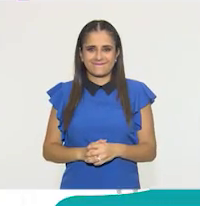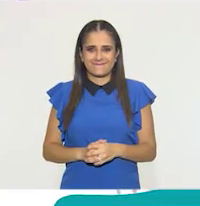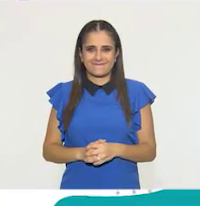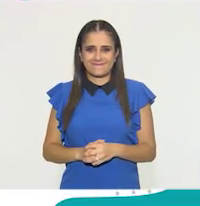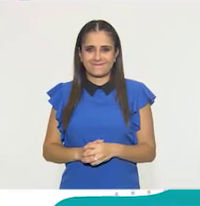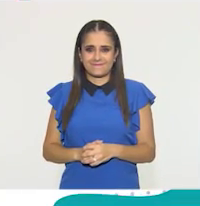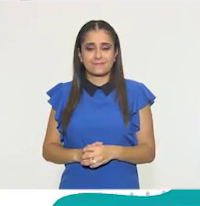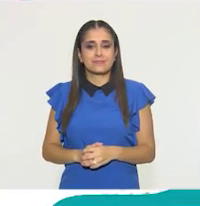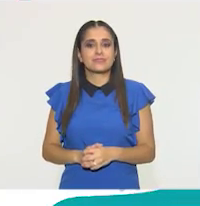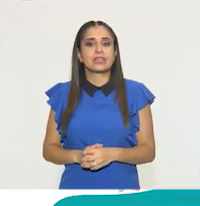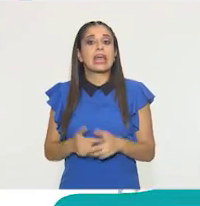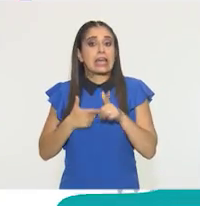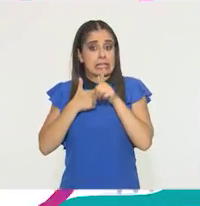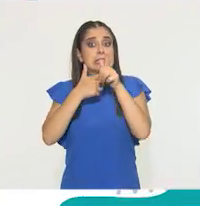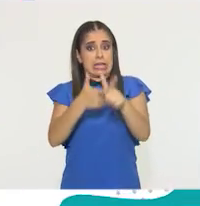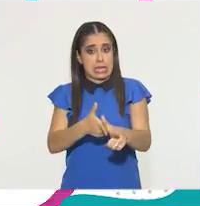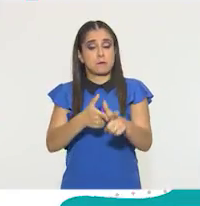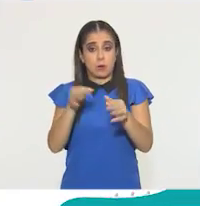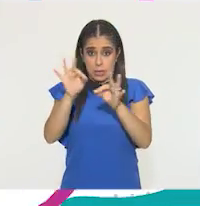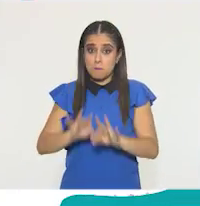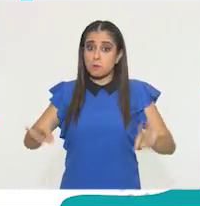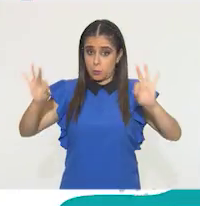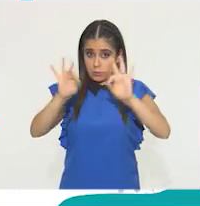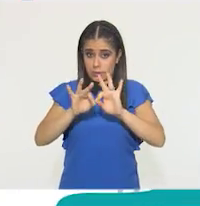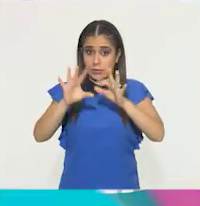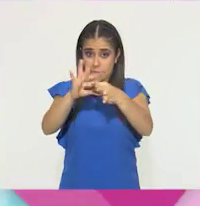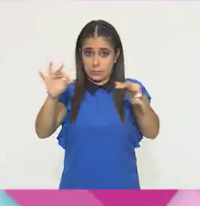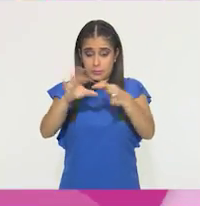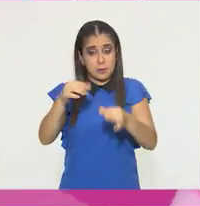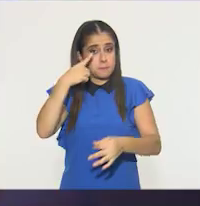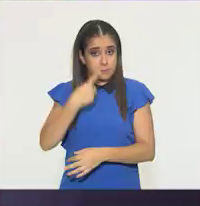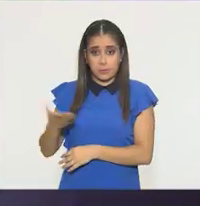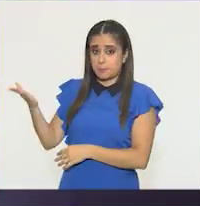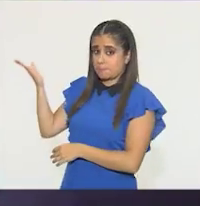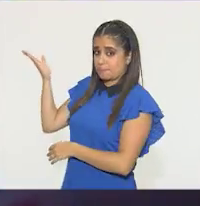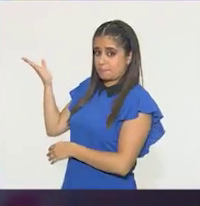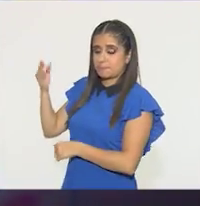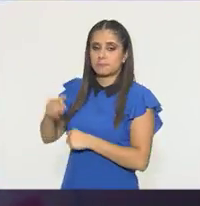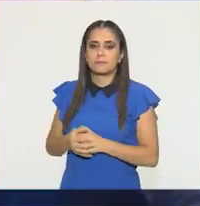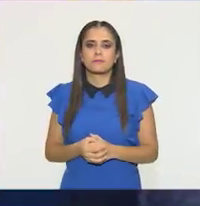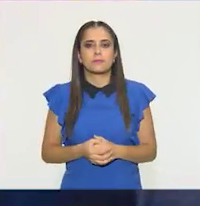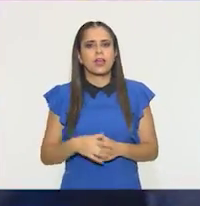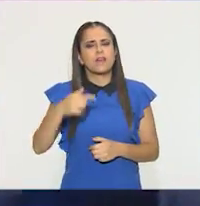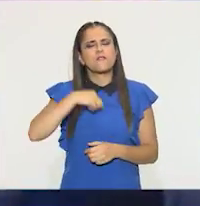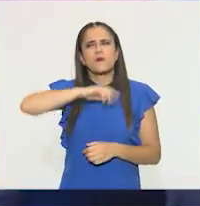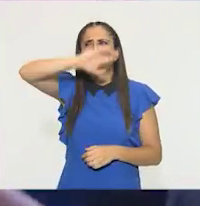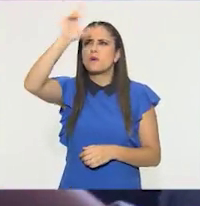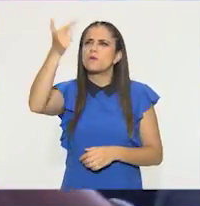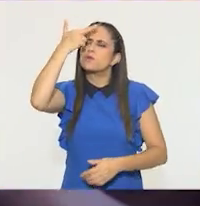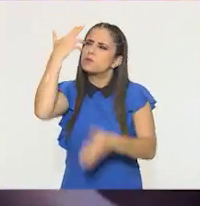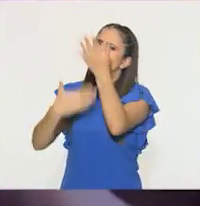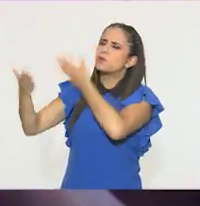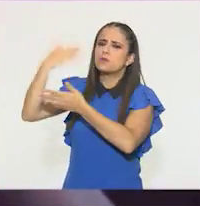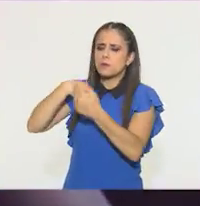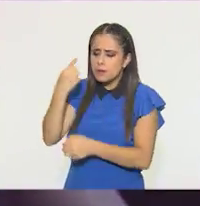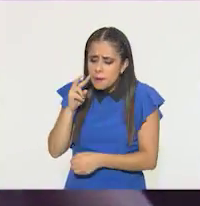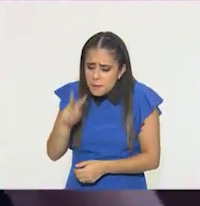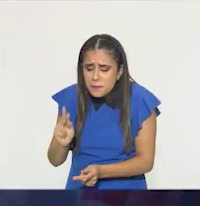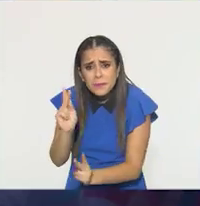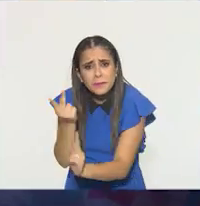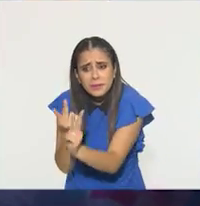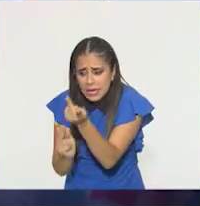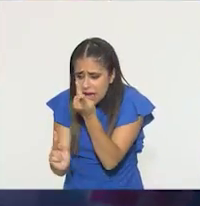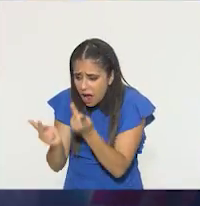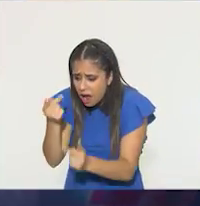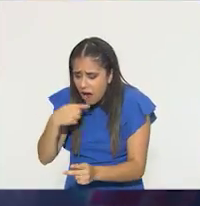A continuación, tenemos algo muy importante para ustedes. Acompáñenos. Todavía me acuerdo la primera vez que vi germinar una plantita